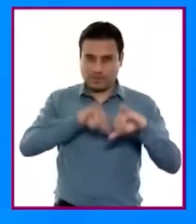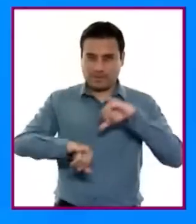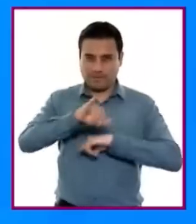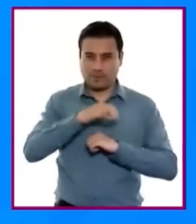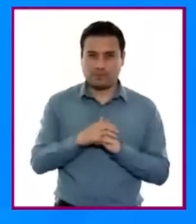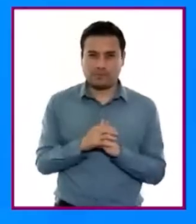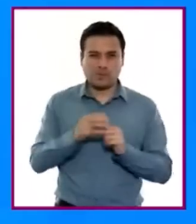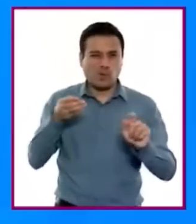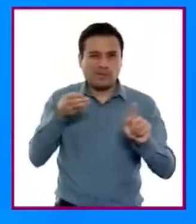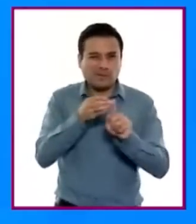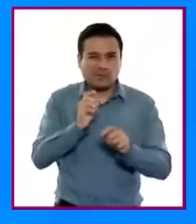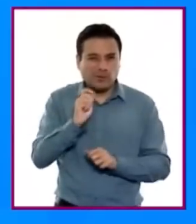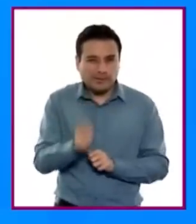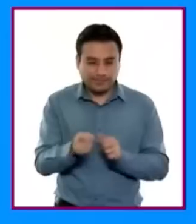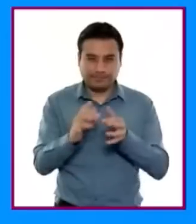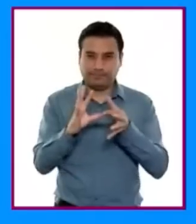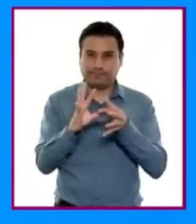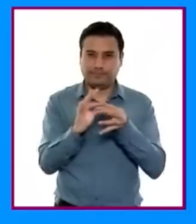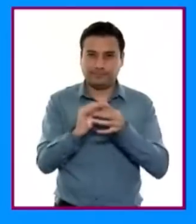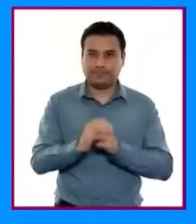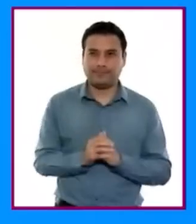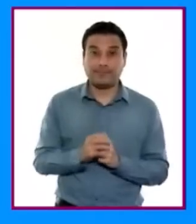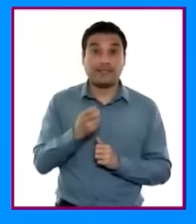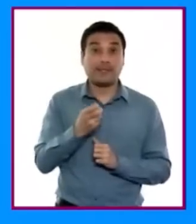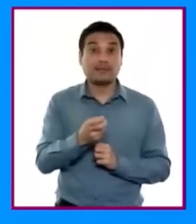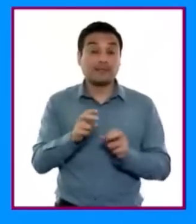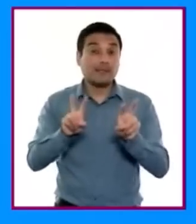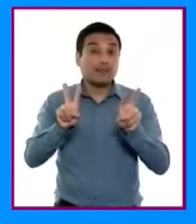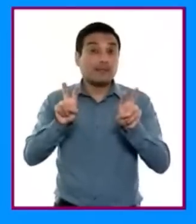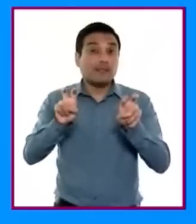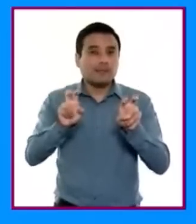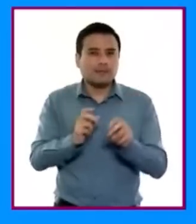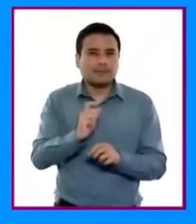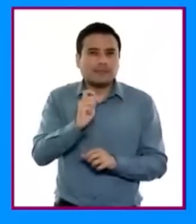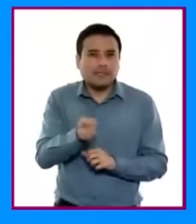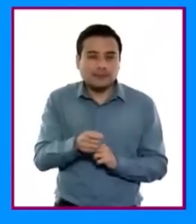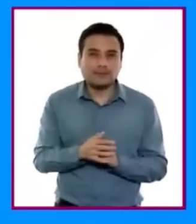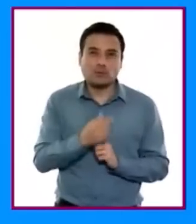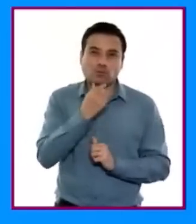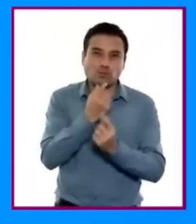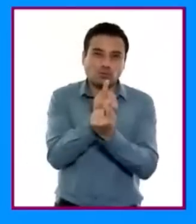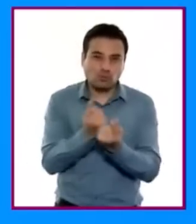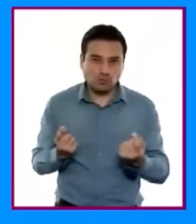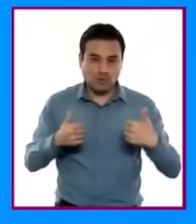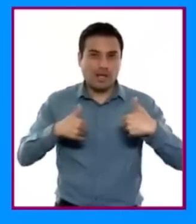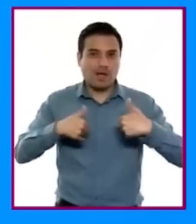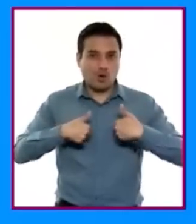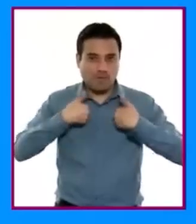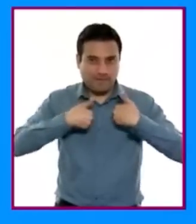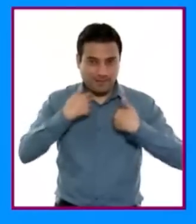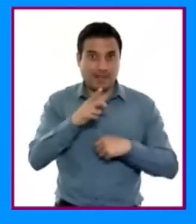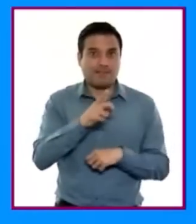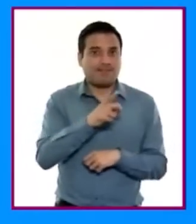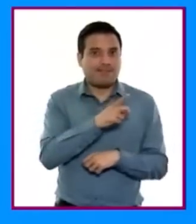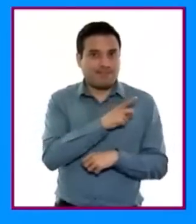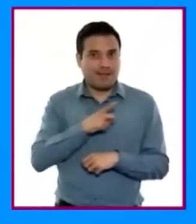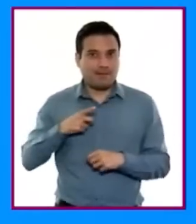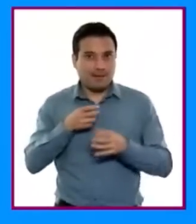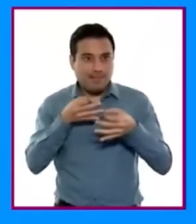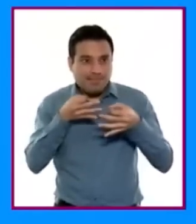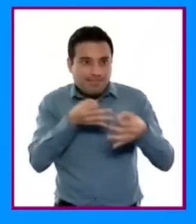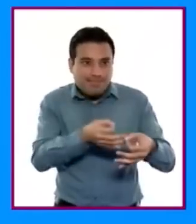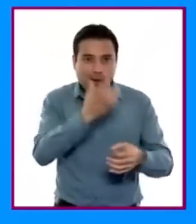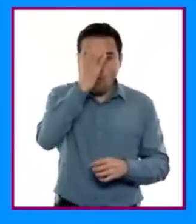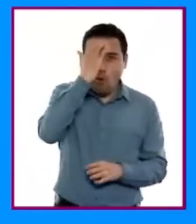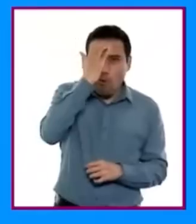así como sus finalidades. Este campo reconoce que niñas, niños y adolescentes muestran interés por conocer todo